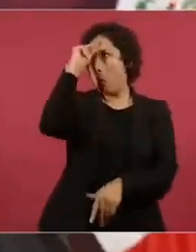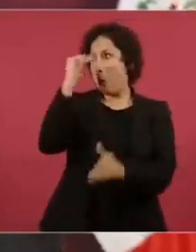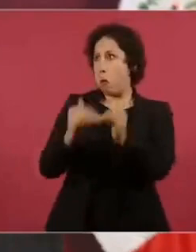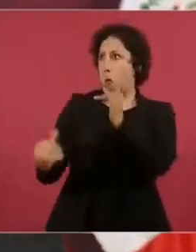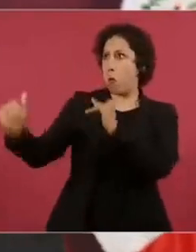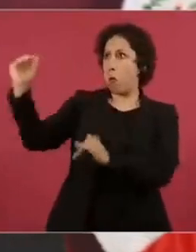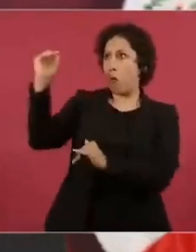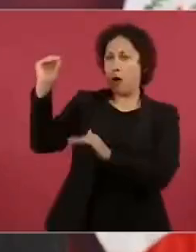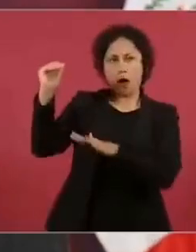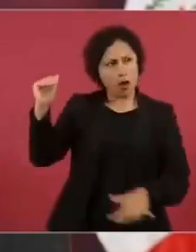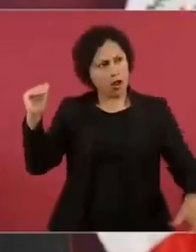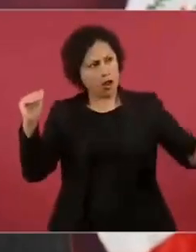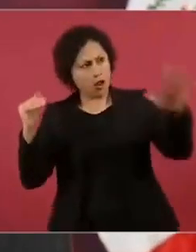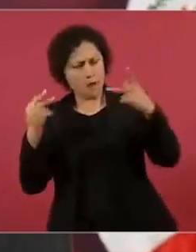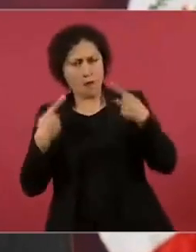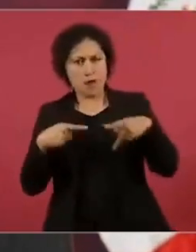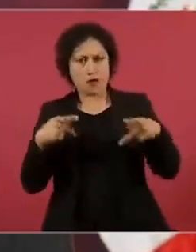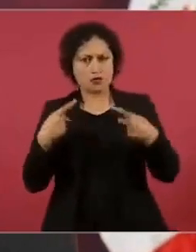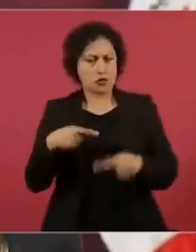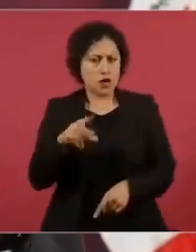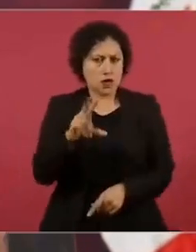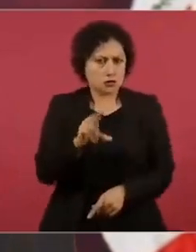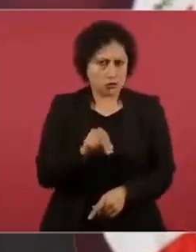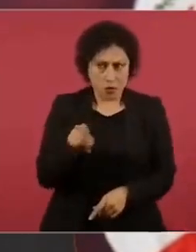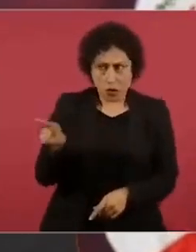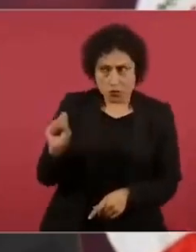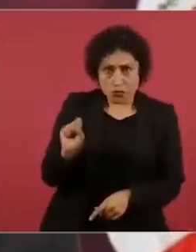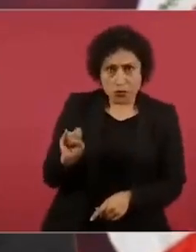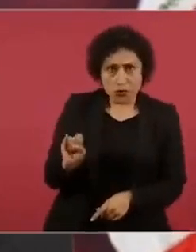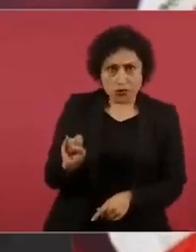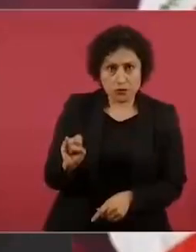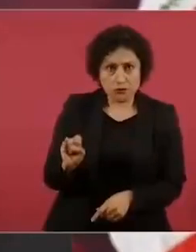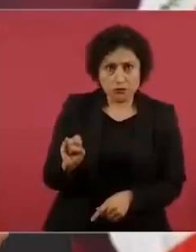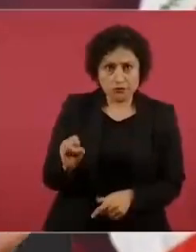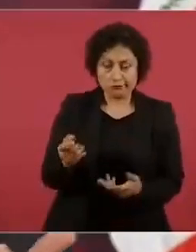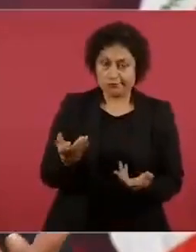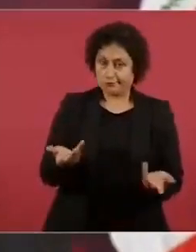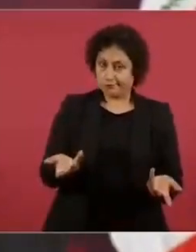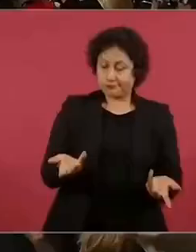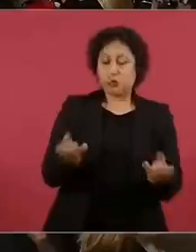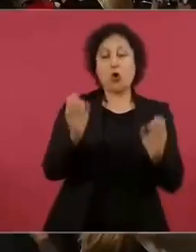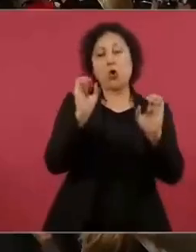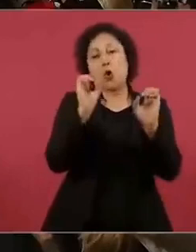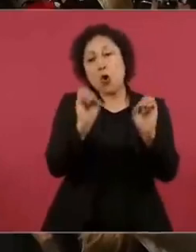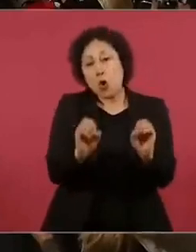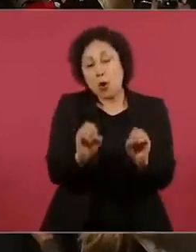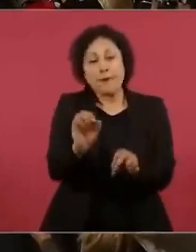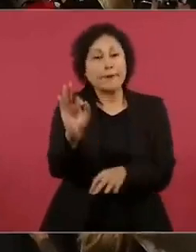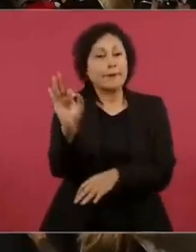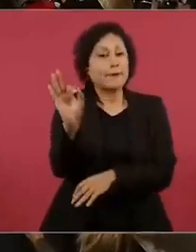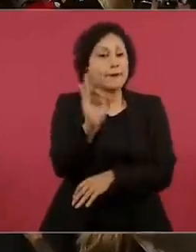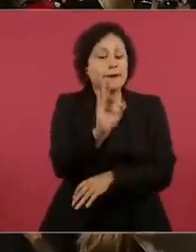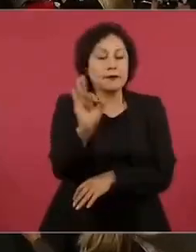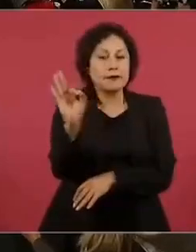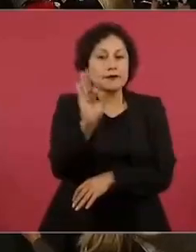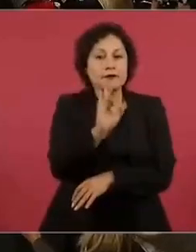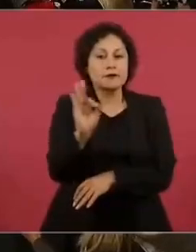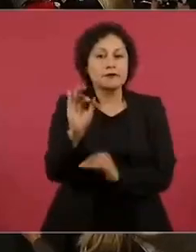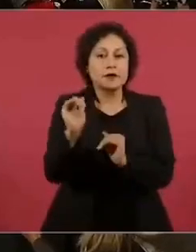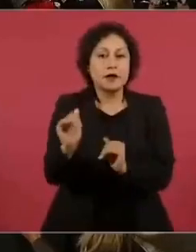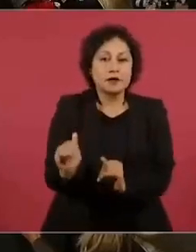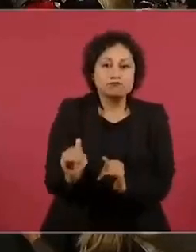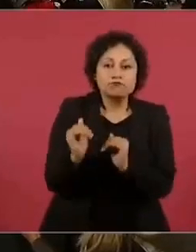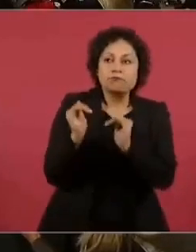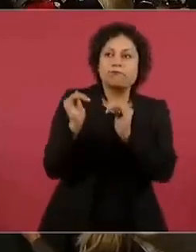o que lo eligieran los oligarcas,